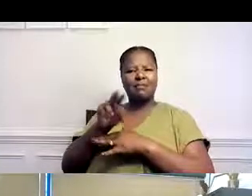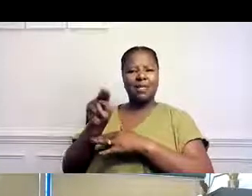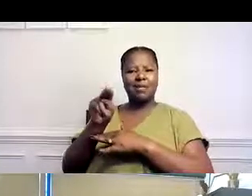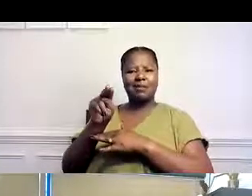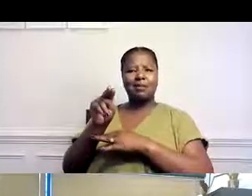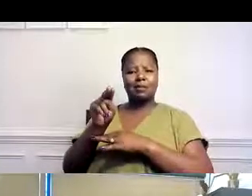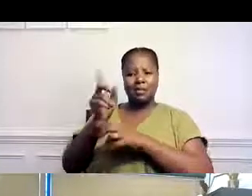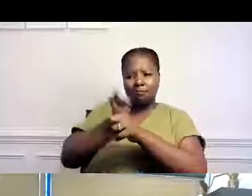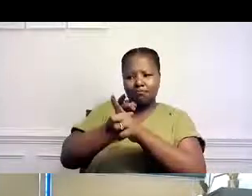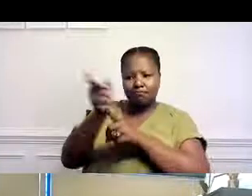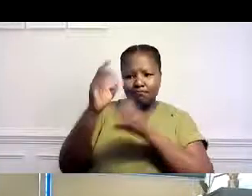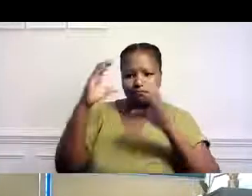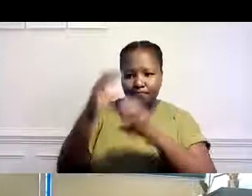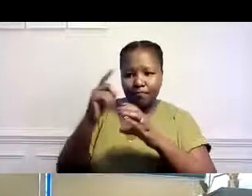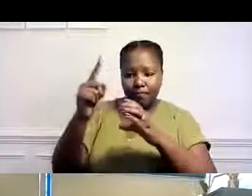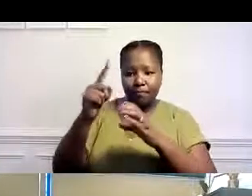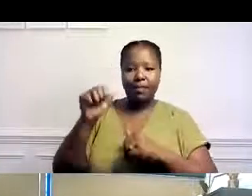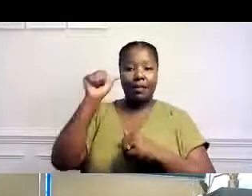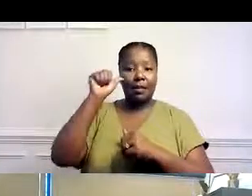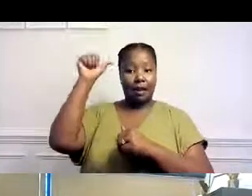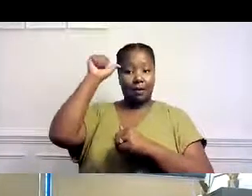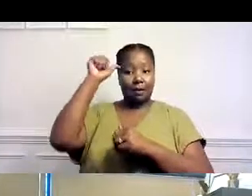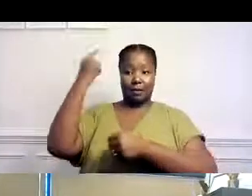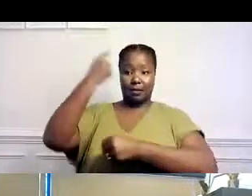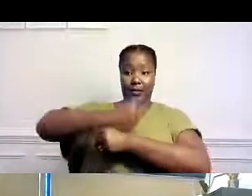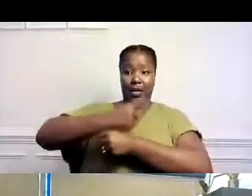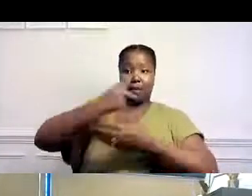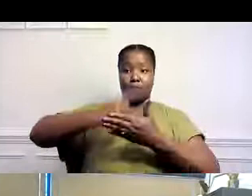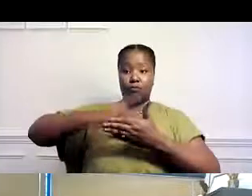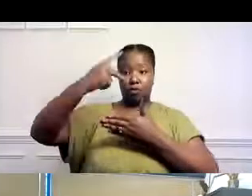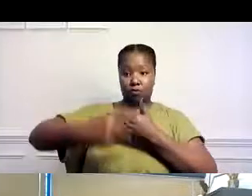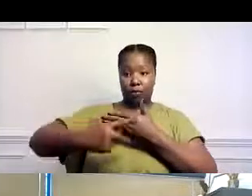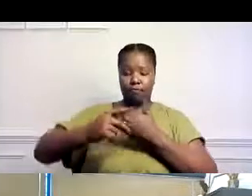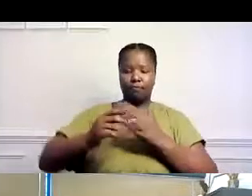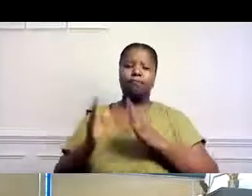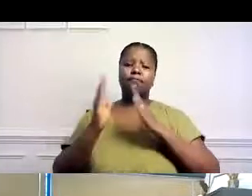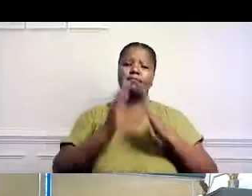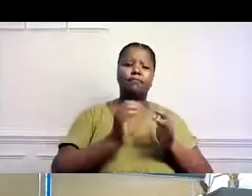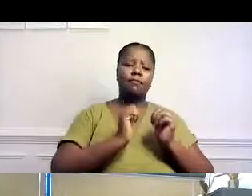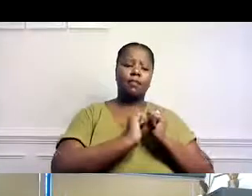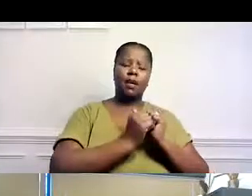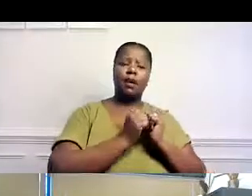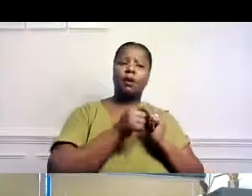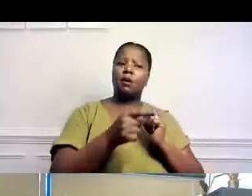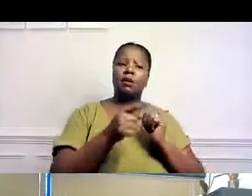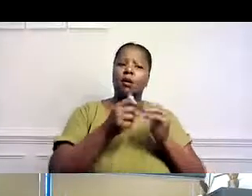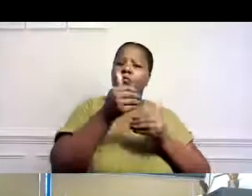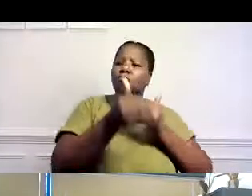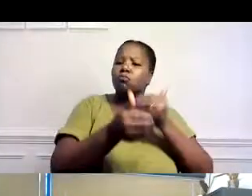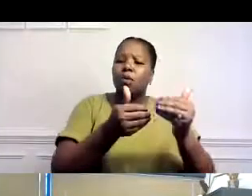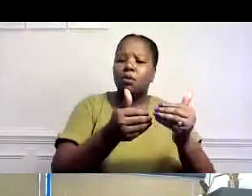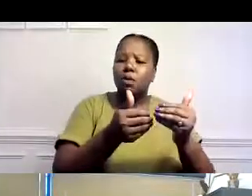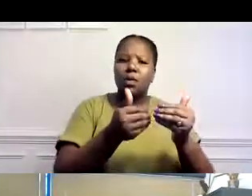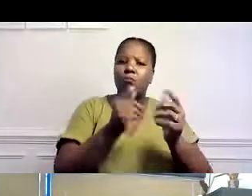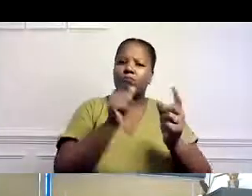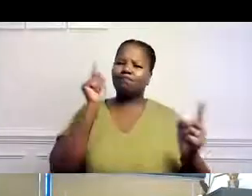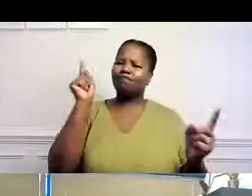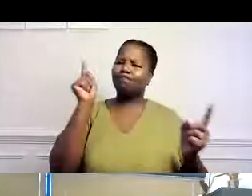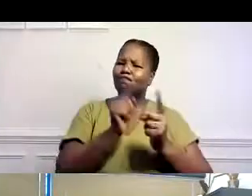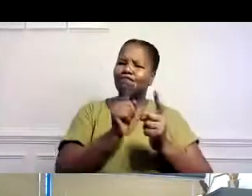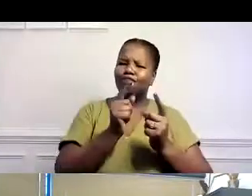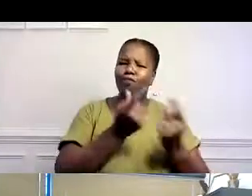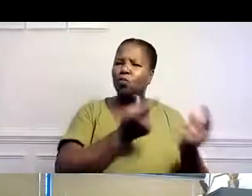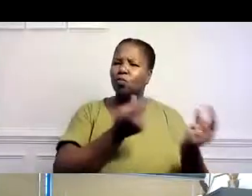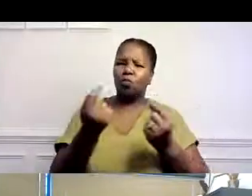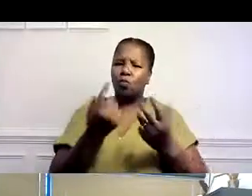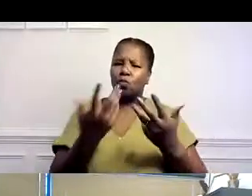PIN nuevo que es específico para programas de adultos de día. Medidas de prevención